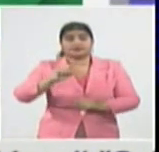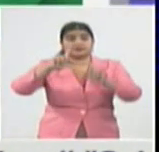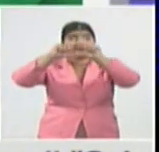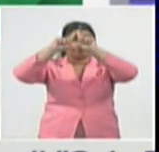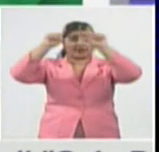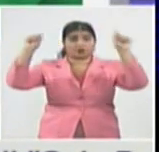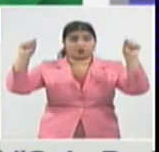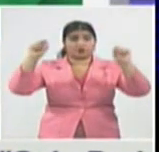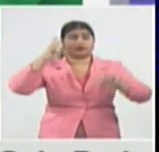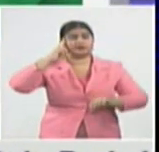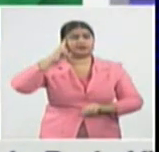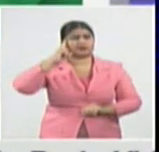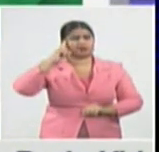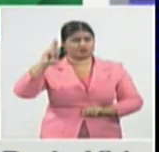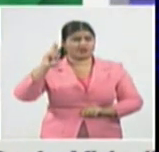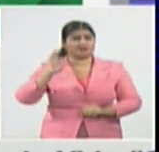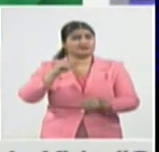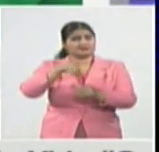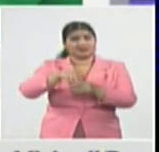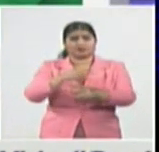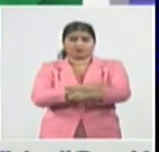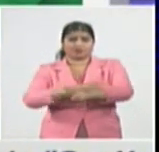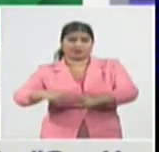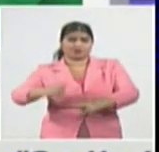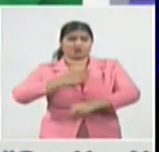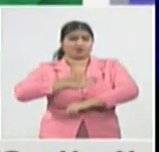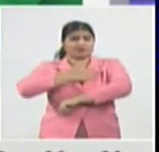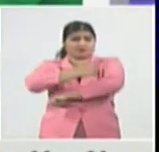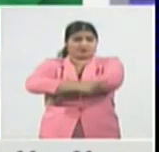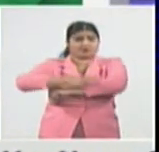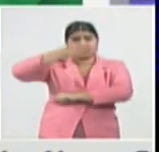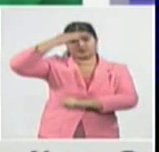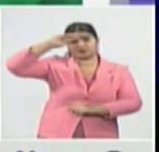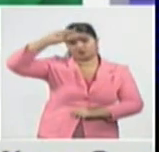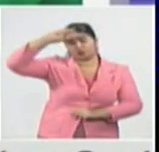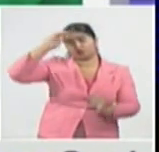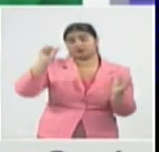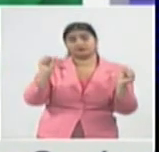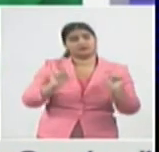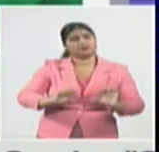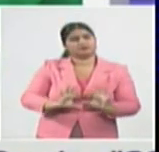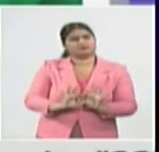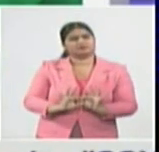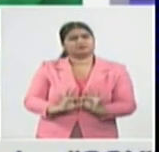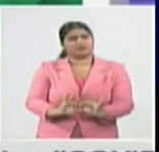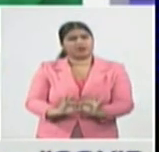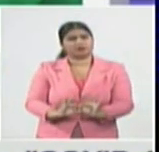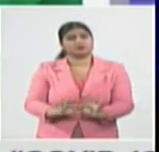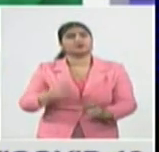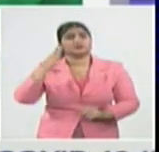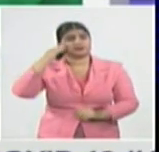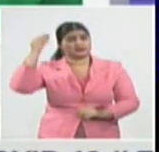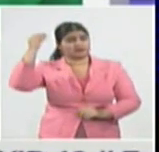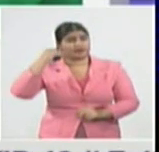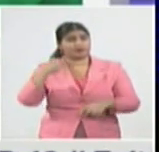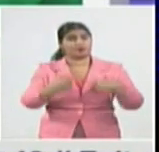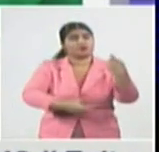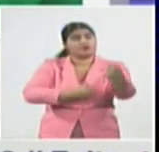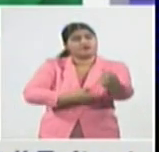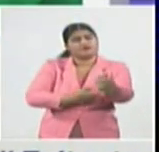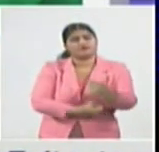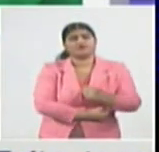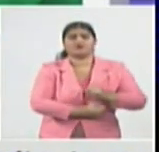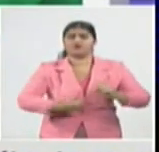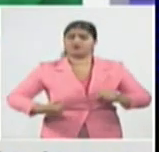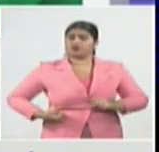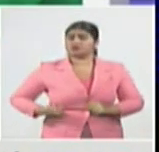el peor porque estamos seguros que entre las acciones que se vienen realizando y que no tenemos dudas